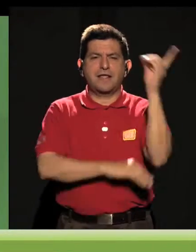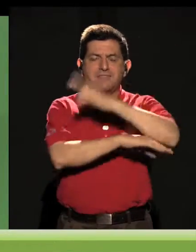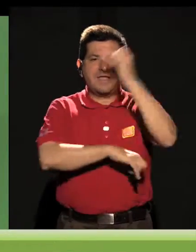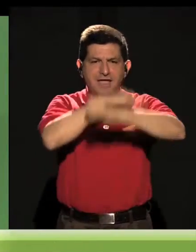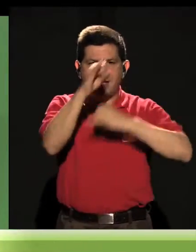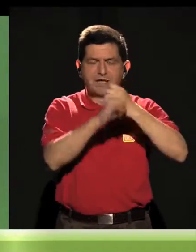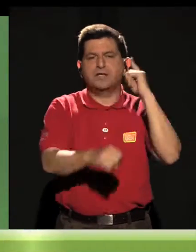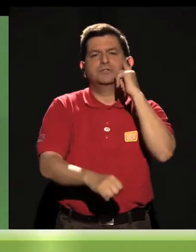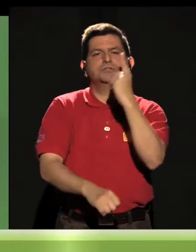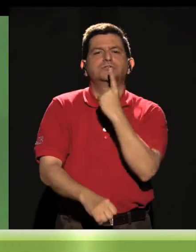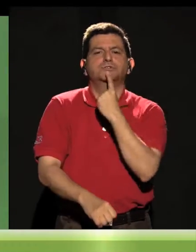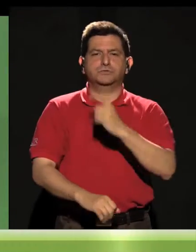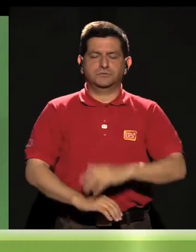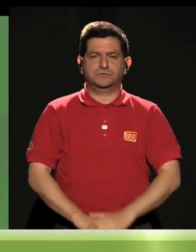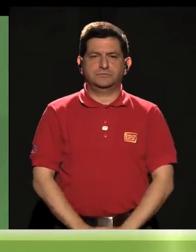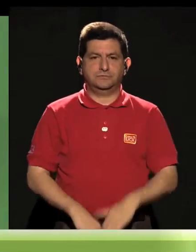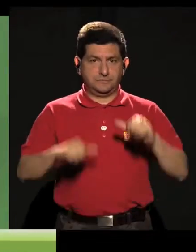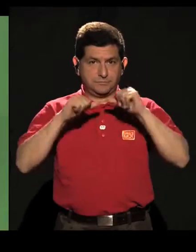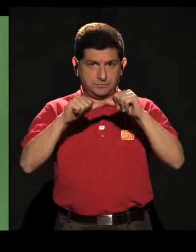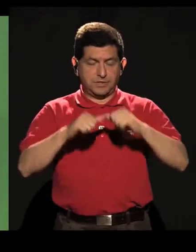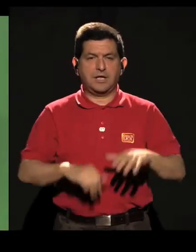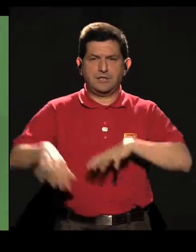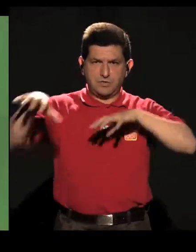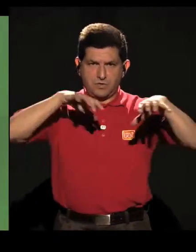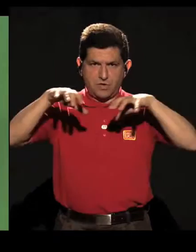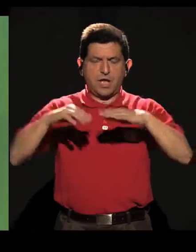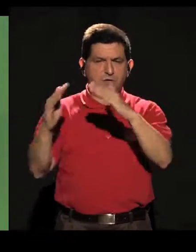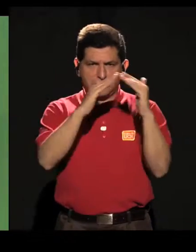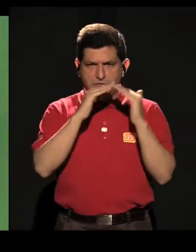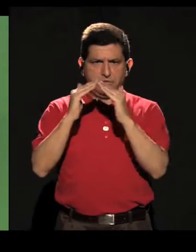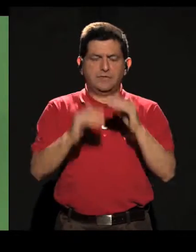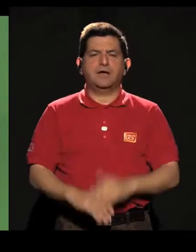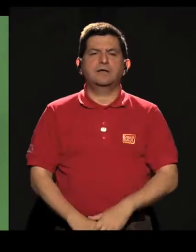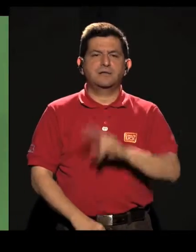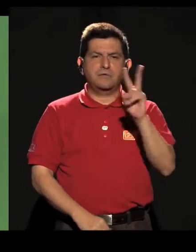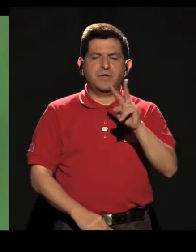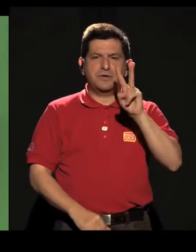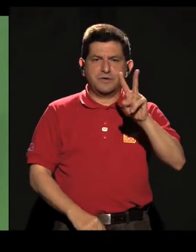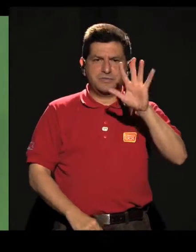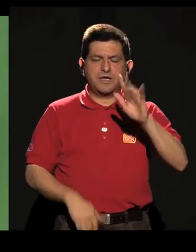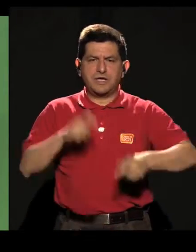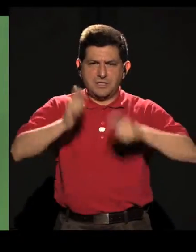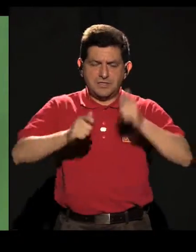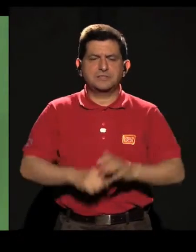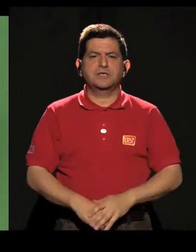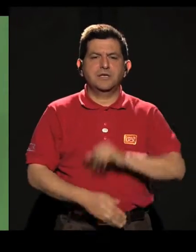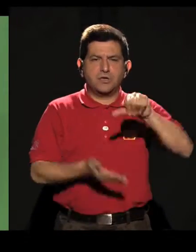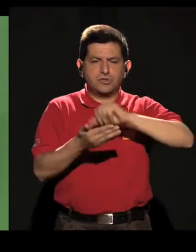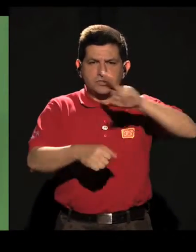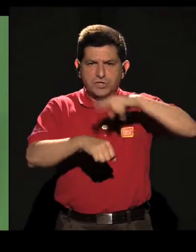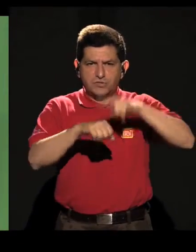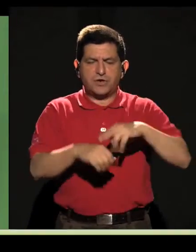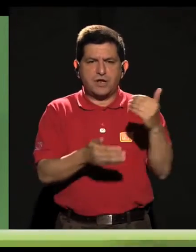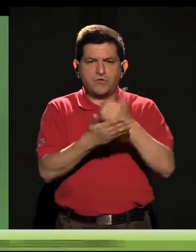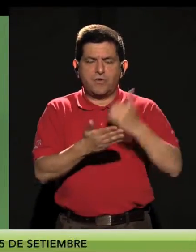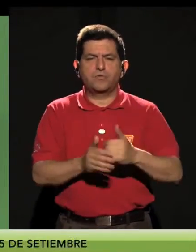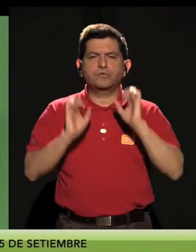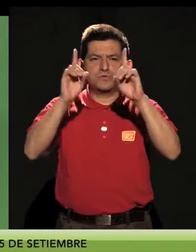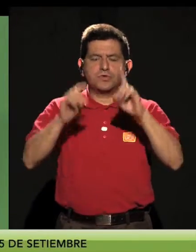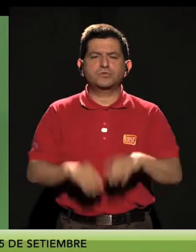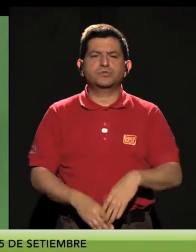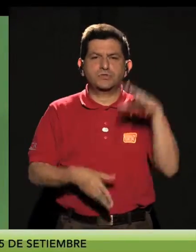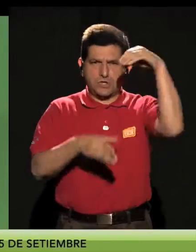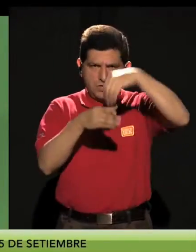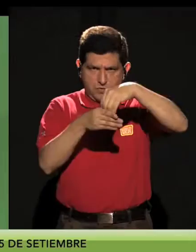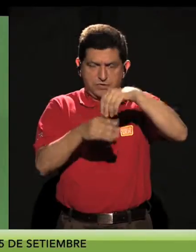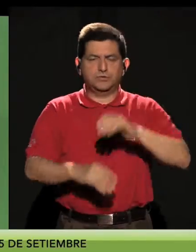Día Internacional del Sordo. Continuando con las celebraciones de esta comunidad, el viernes 25 de septiembre, el Centro Nacional de Recursos